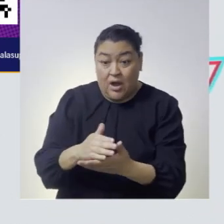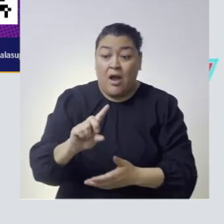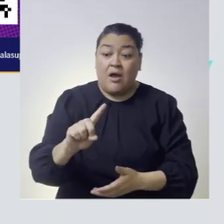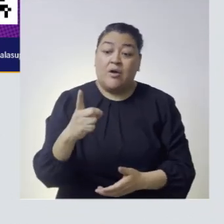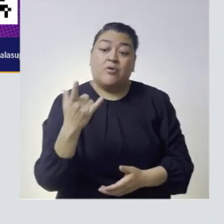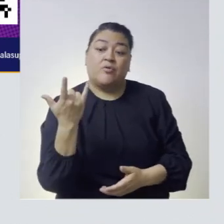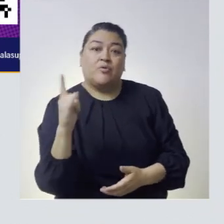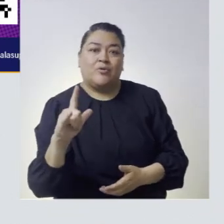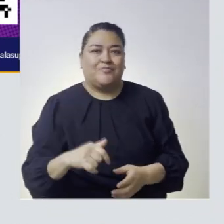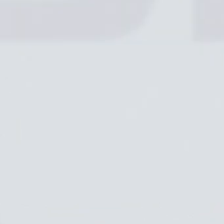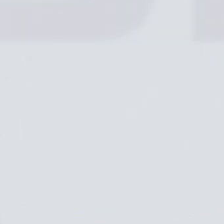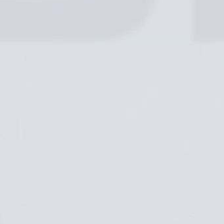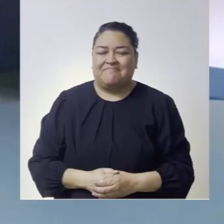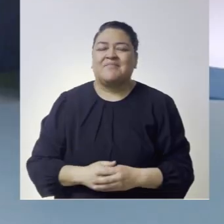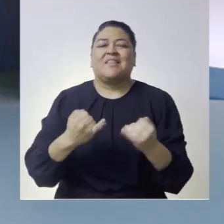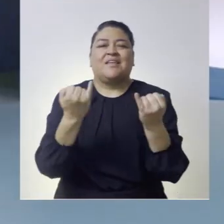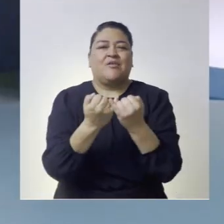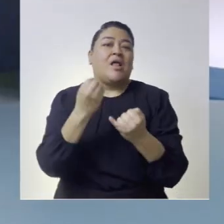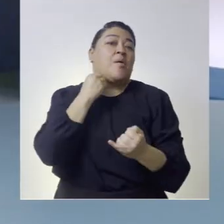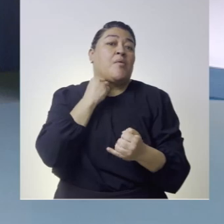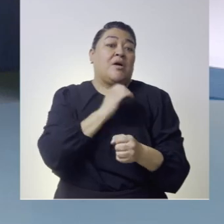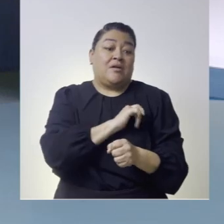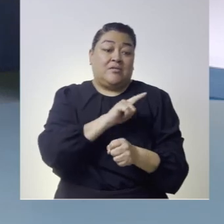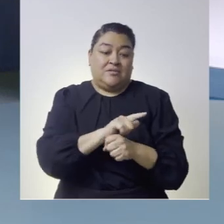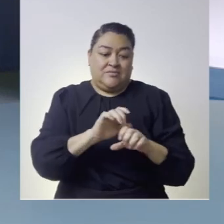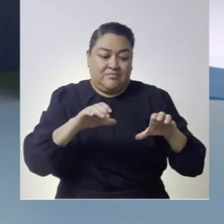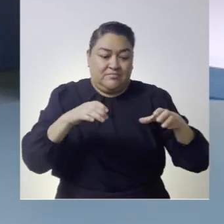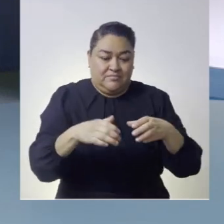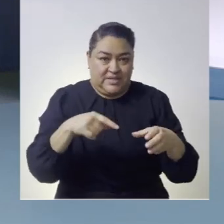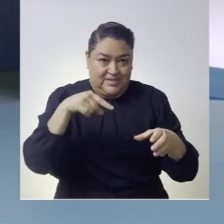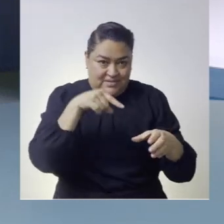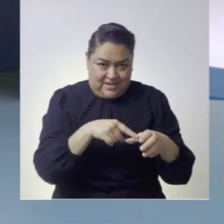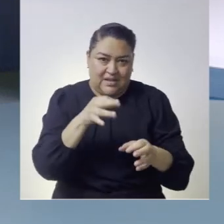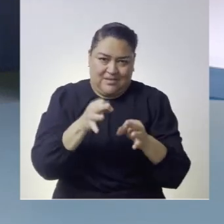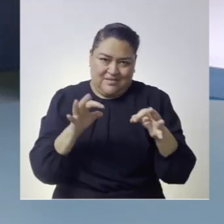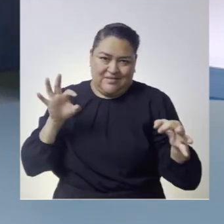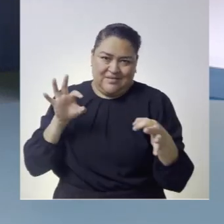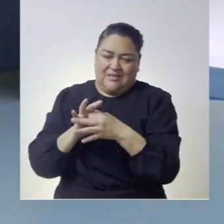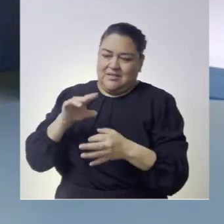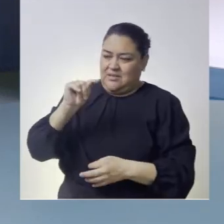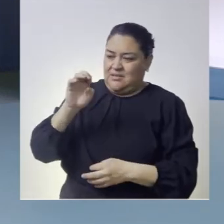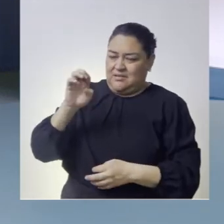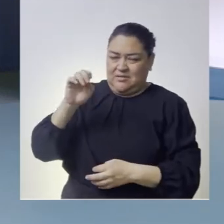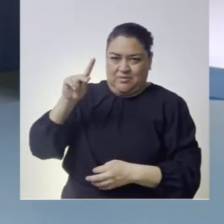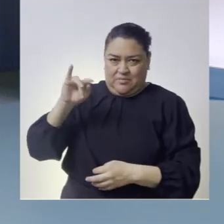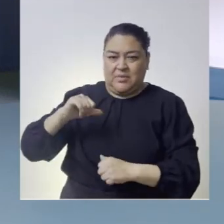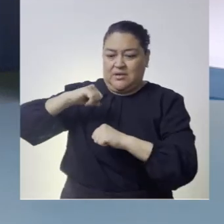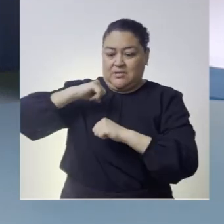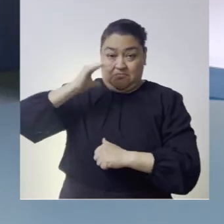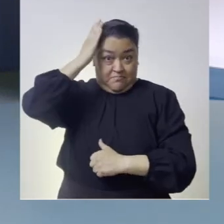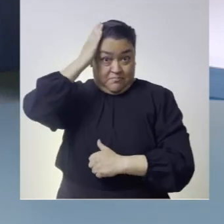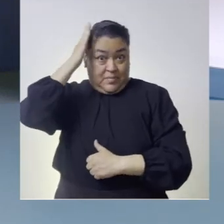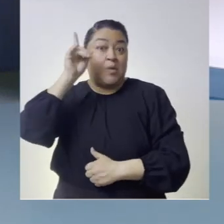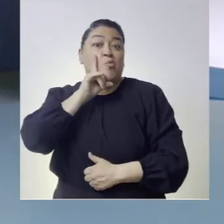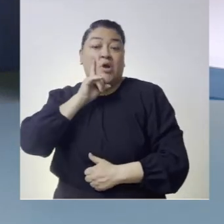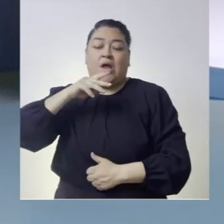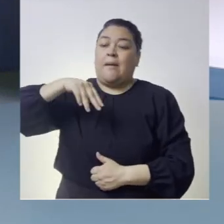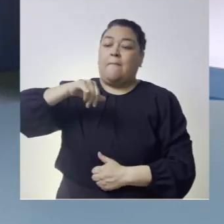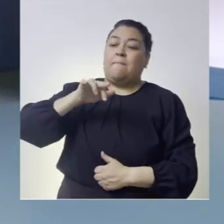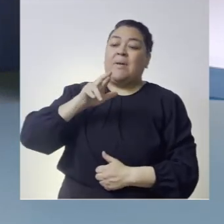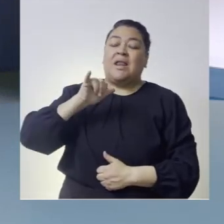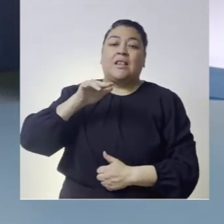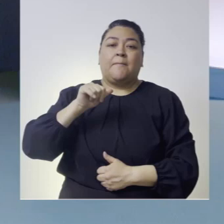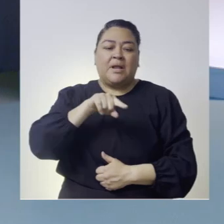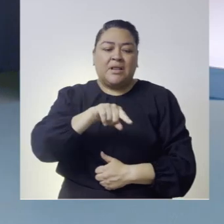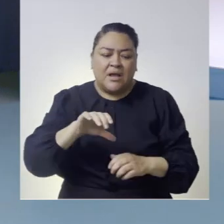31 de julio la defensoría pública electoral del tribunal electoral que encabeza la maestra marina marta lópez